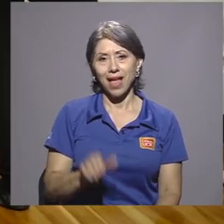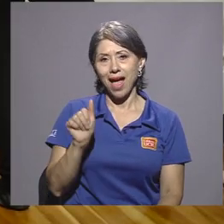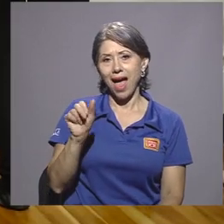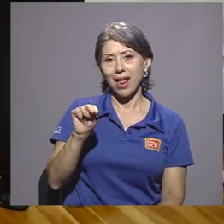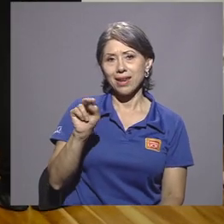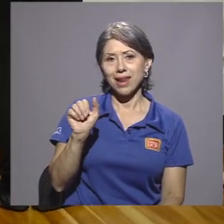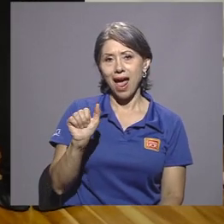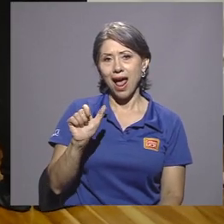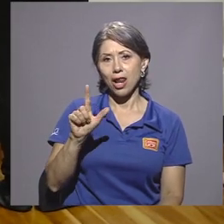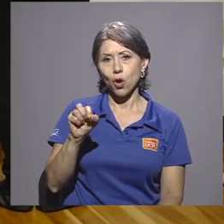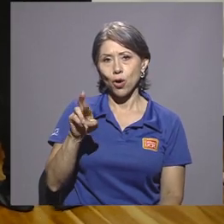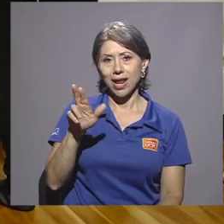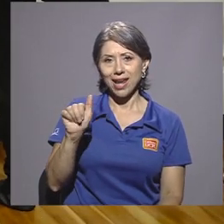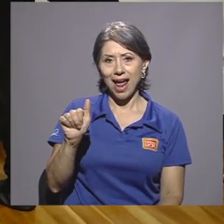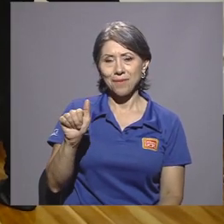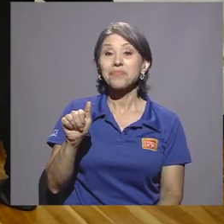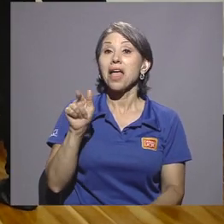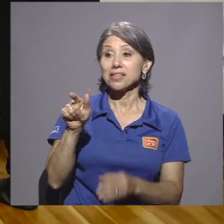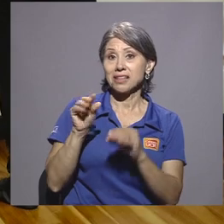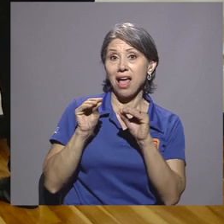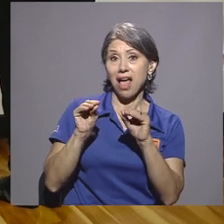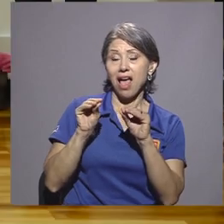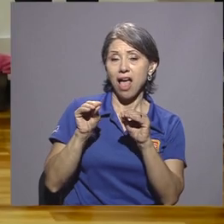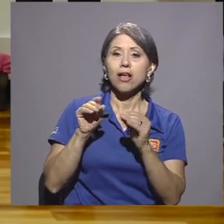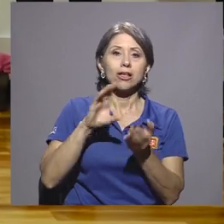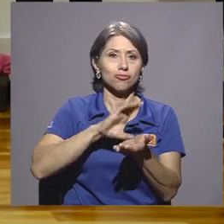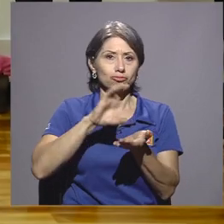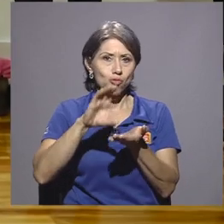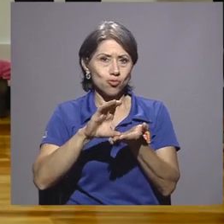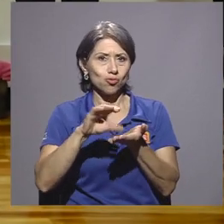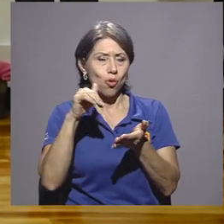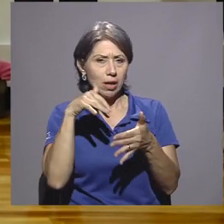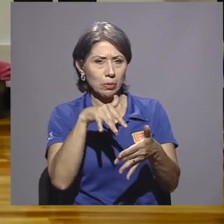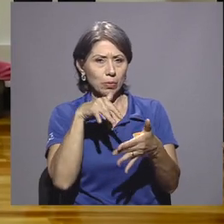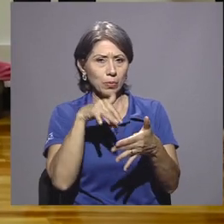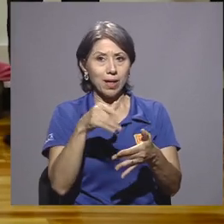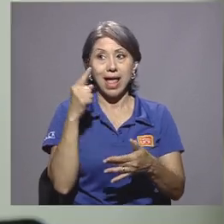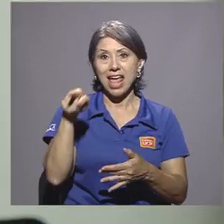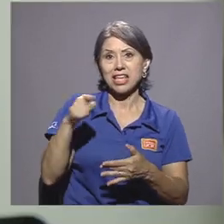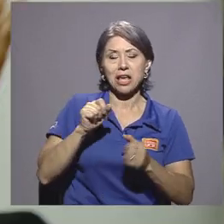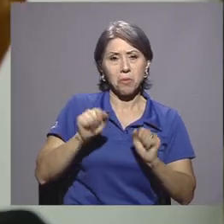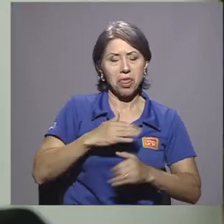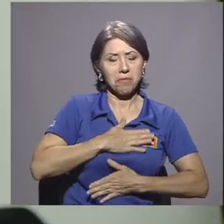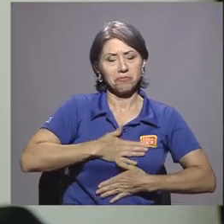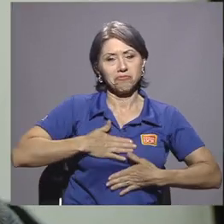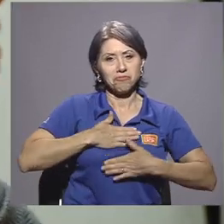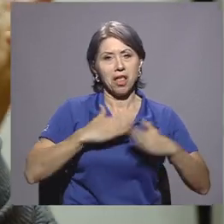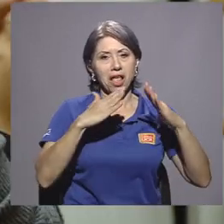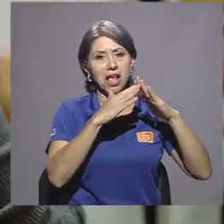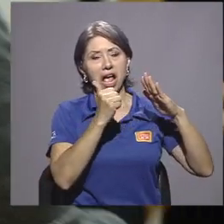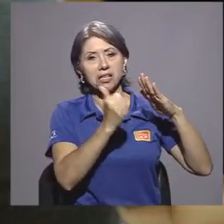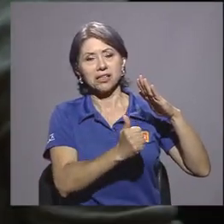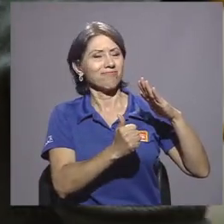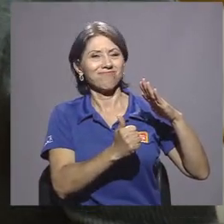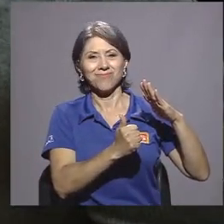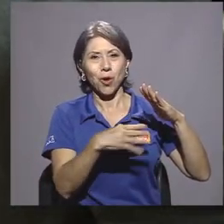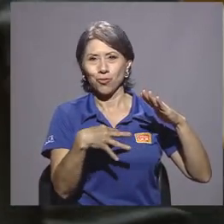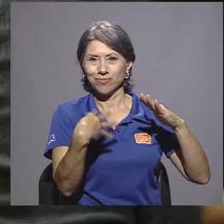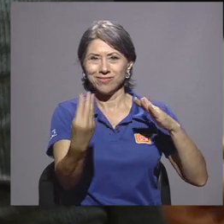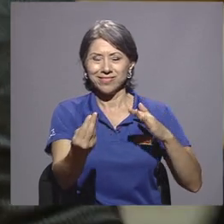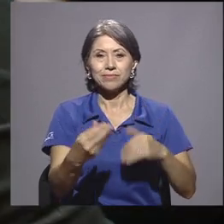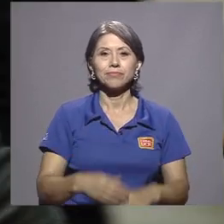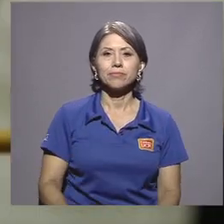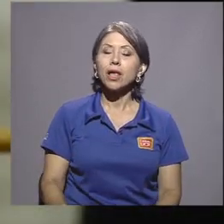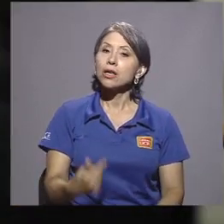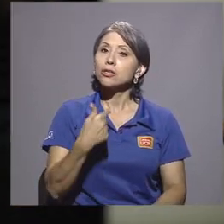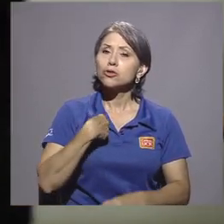Ana Lorena es una de las integrantes del curso y para ella ha sido una opción para distraerse y no quedarse en casa Y